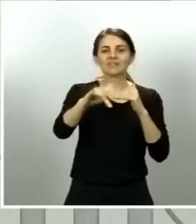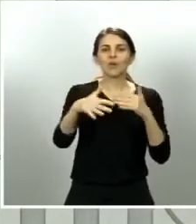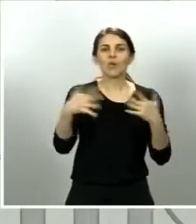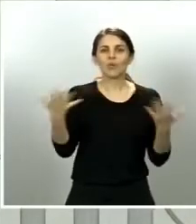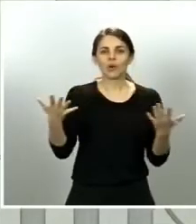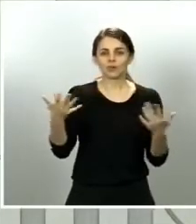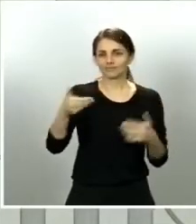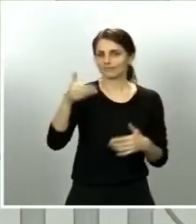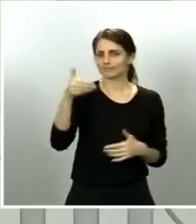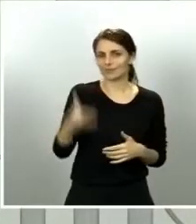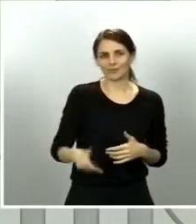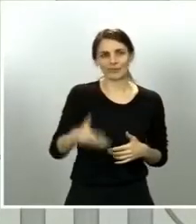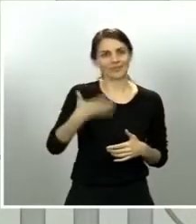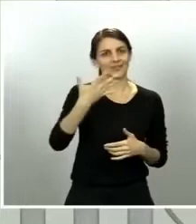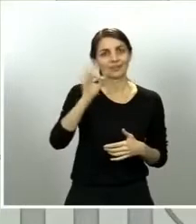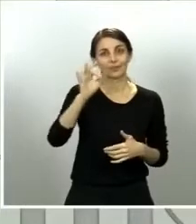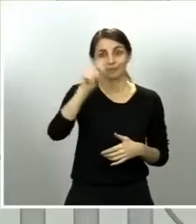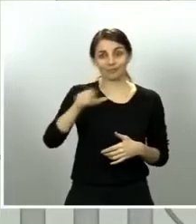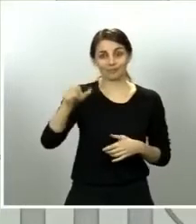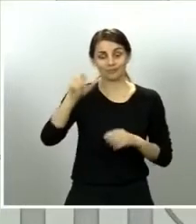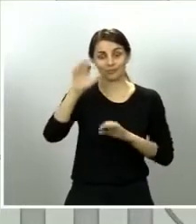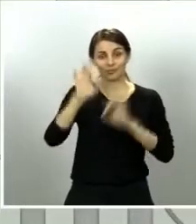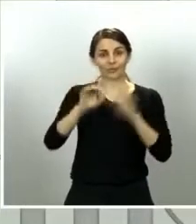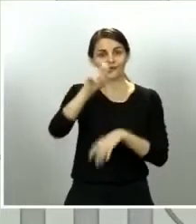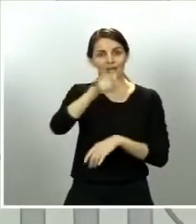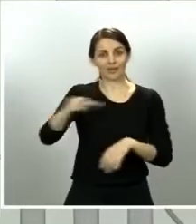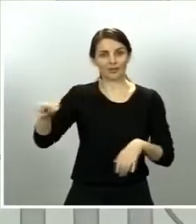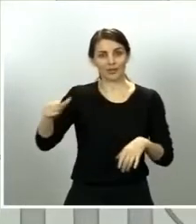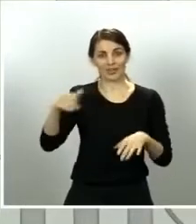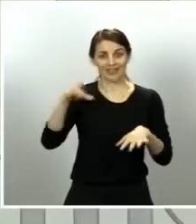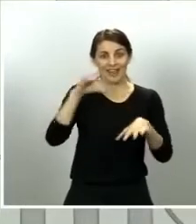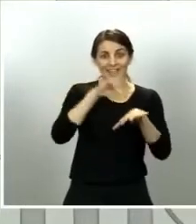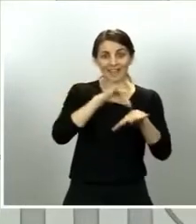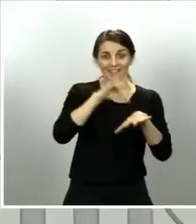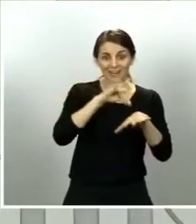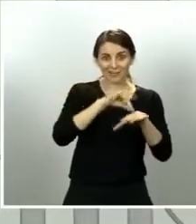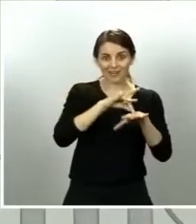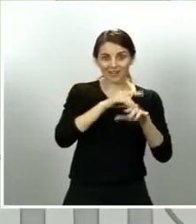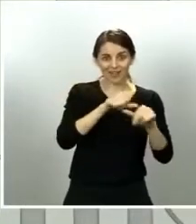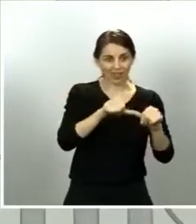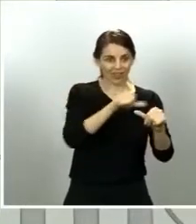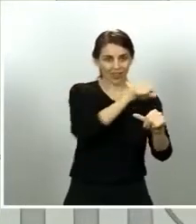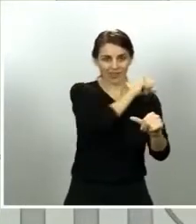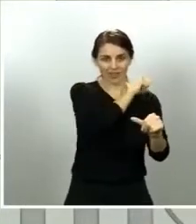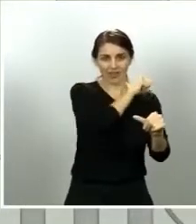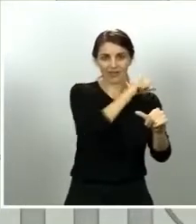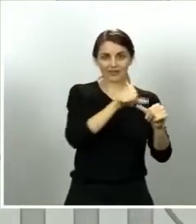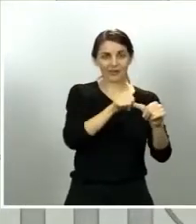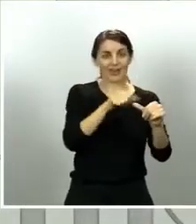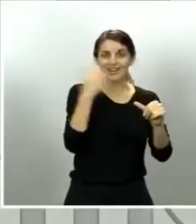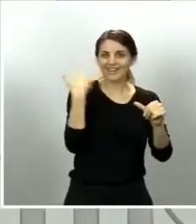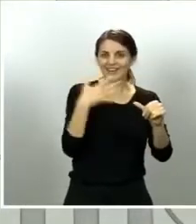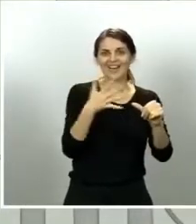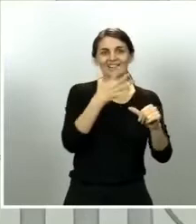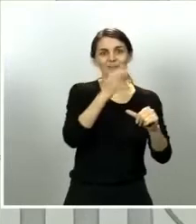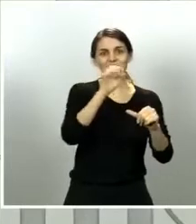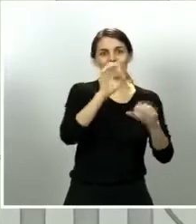de las personas que se han contagiado en nuestro país por coronavirus insisto, más del 50% ya se han recuperado en España.